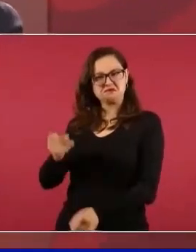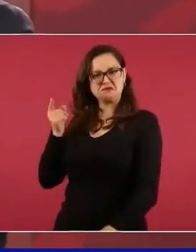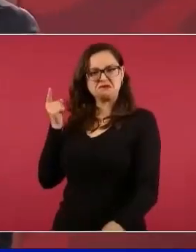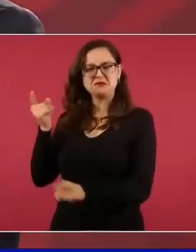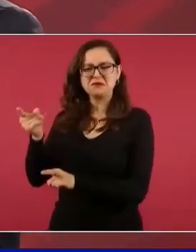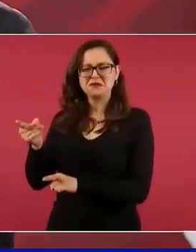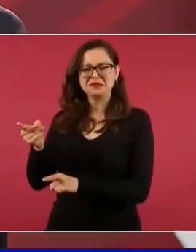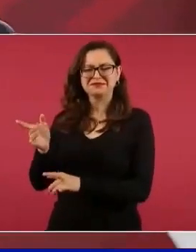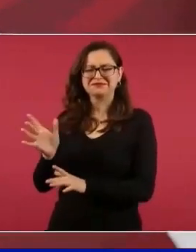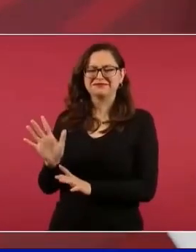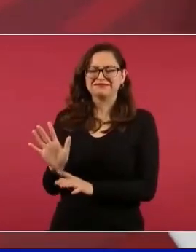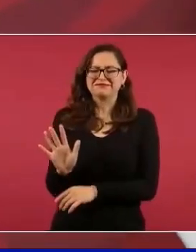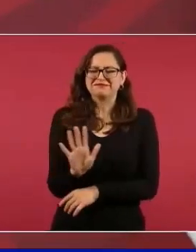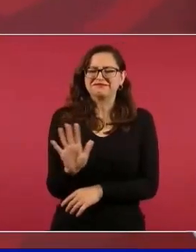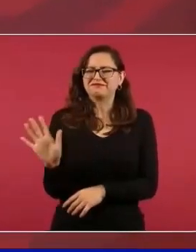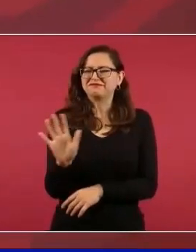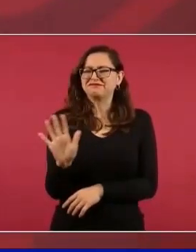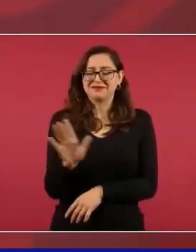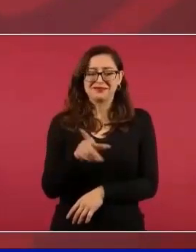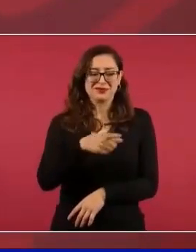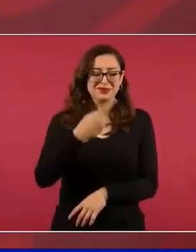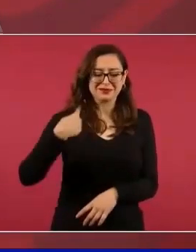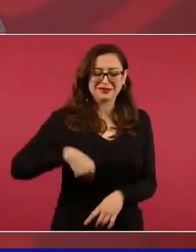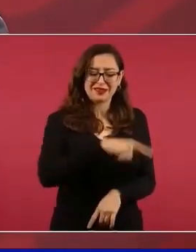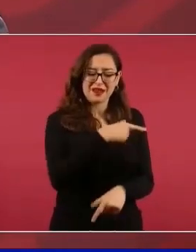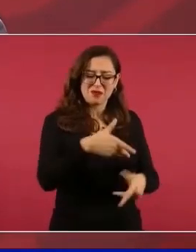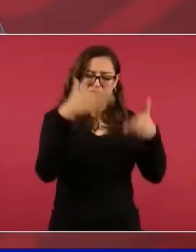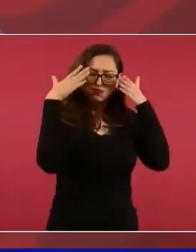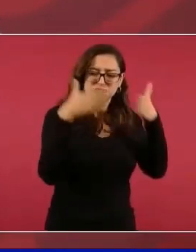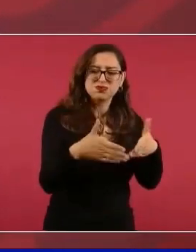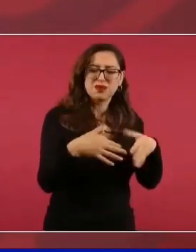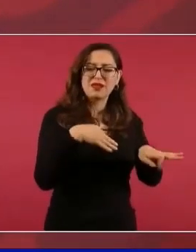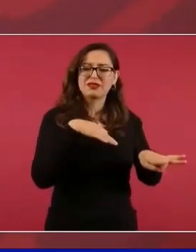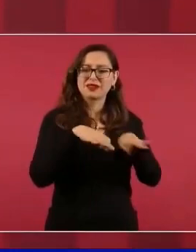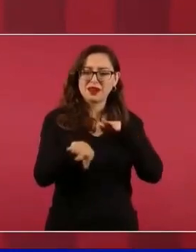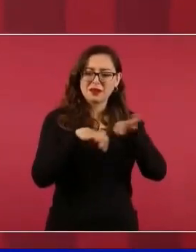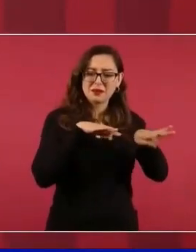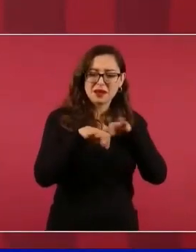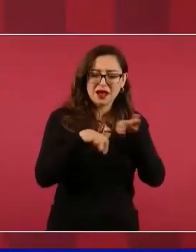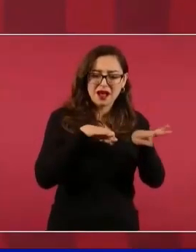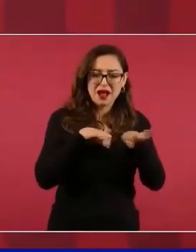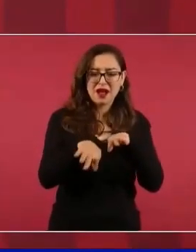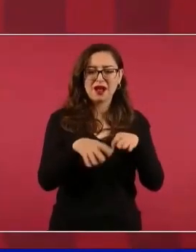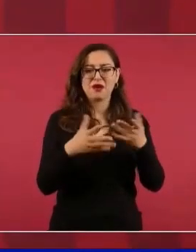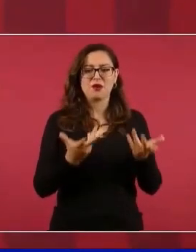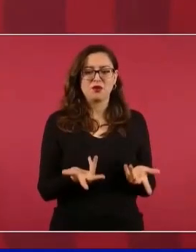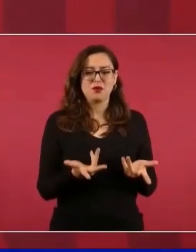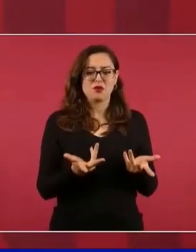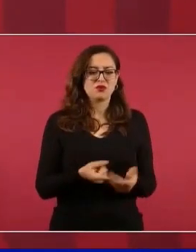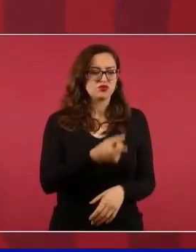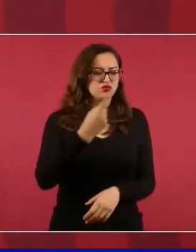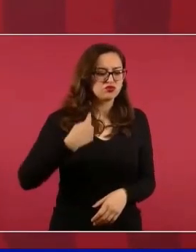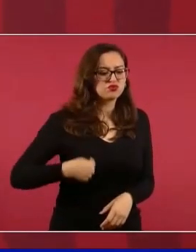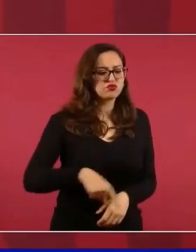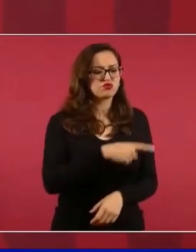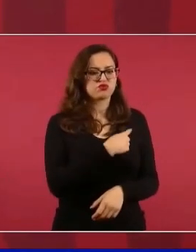de rehabilitar las refinerías para ser autosuficientes